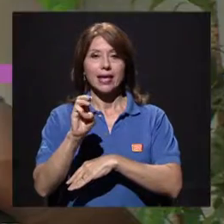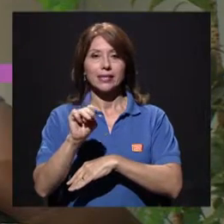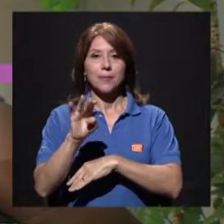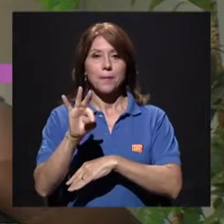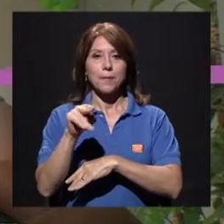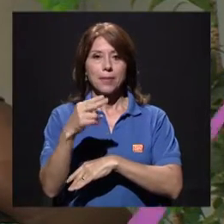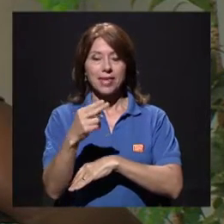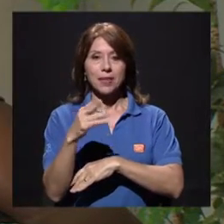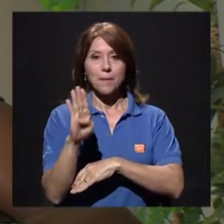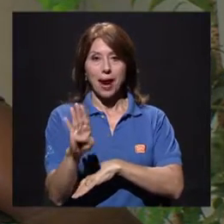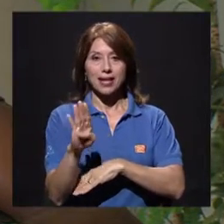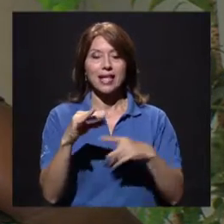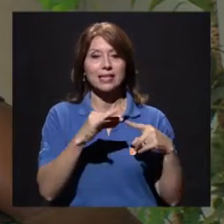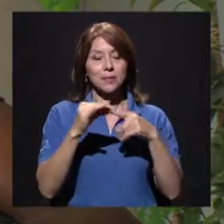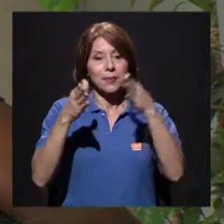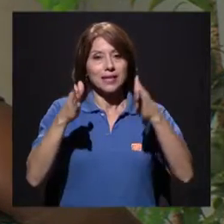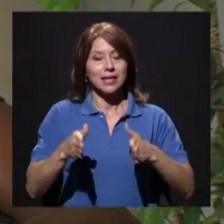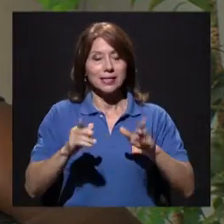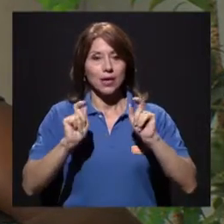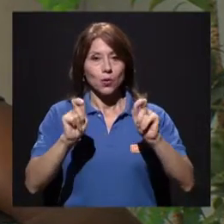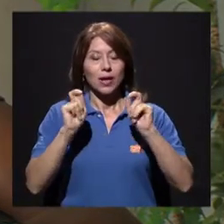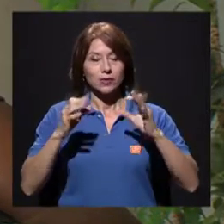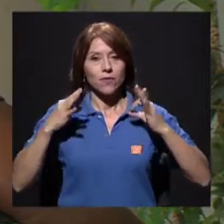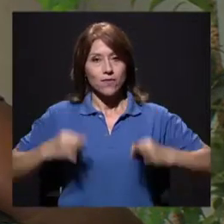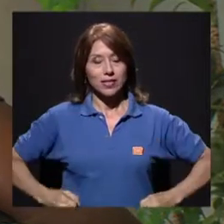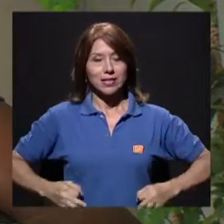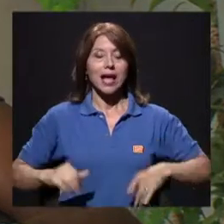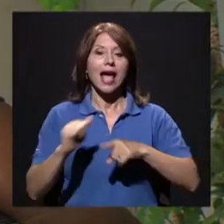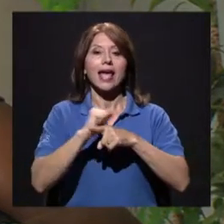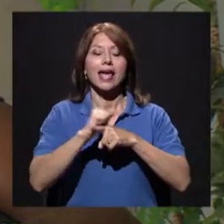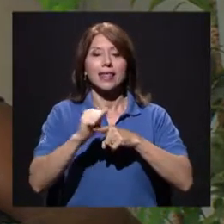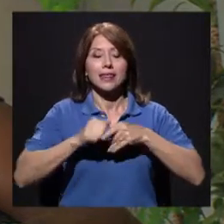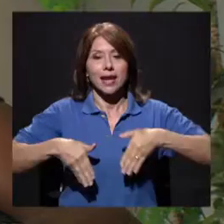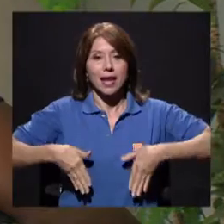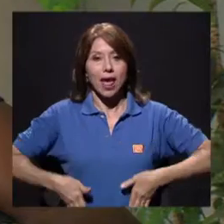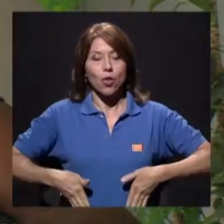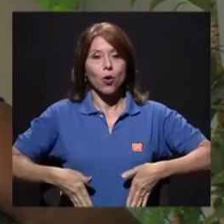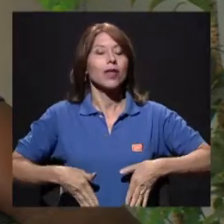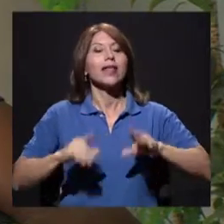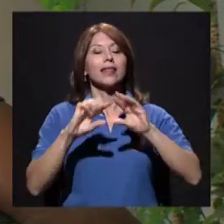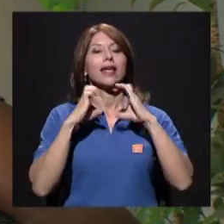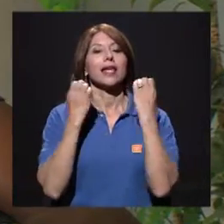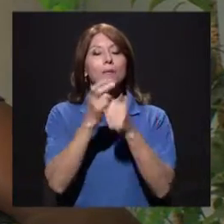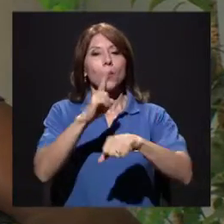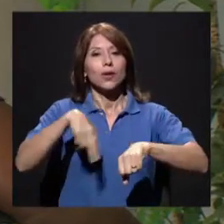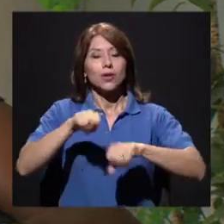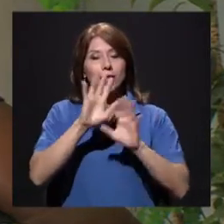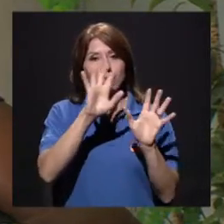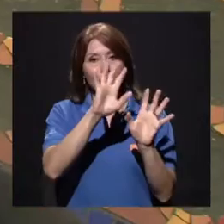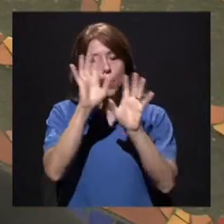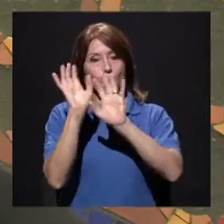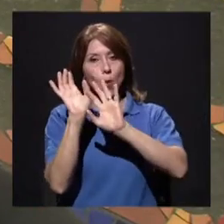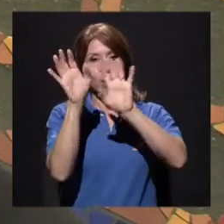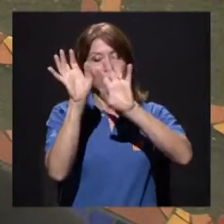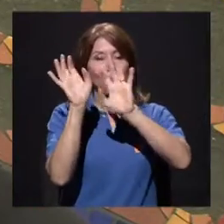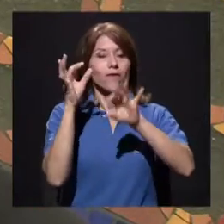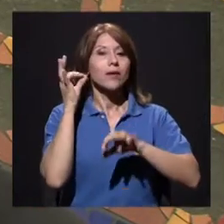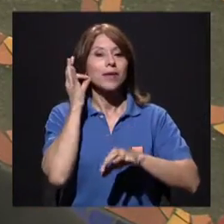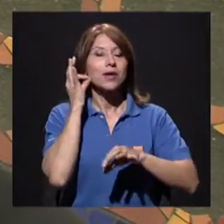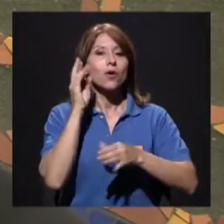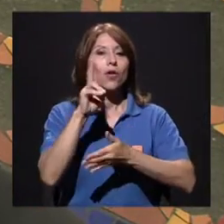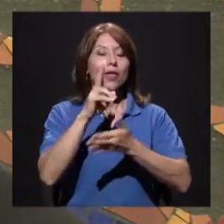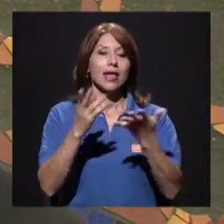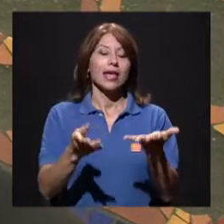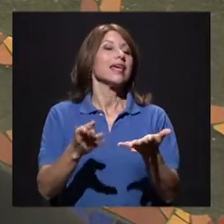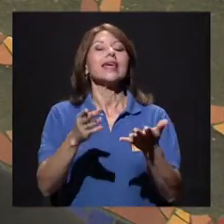especialista en educación física, entrenador de la selección de voleibol femenino de la Universidad de Costa Rica y docente de la Escuela